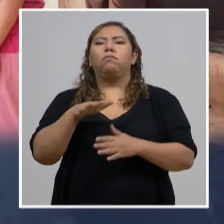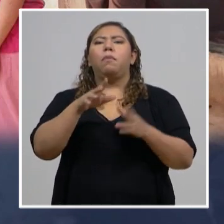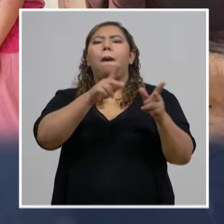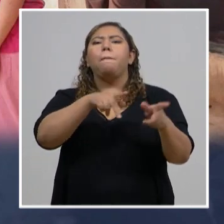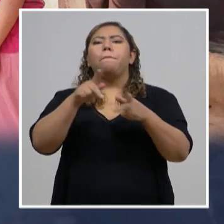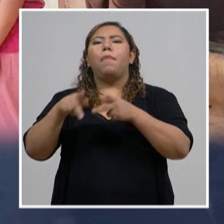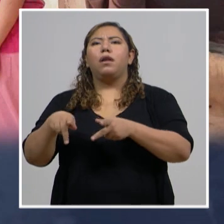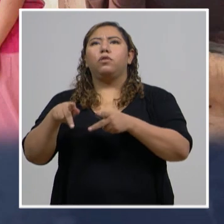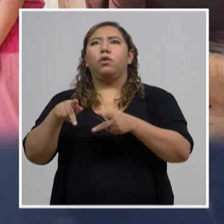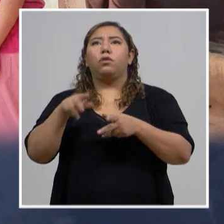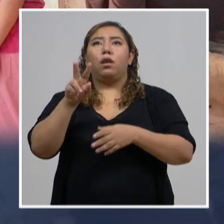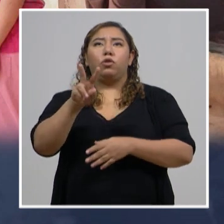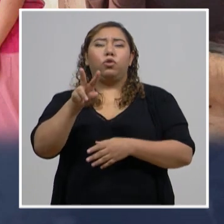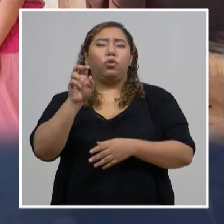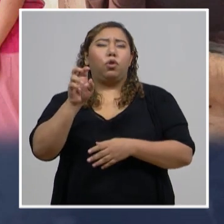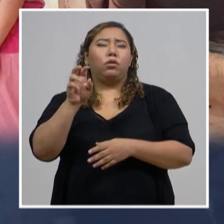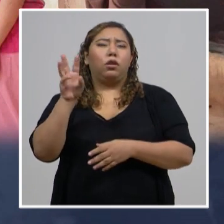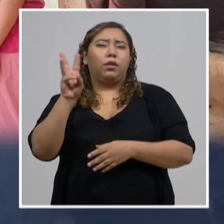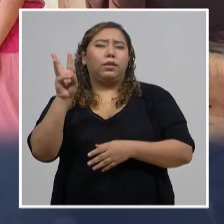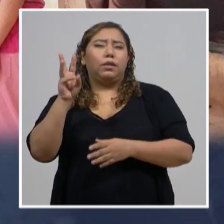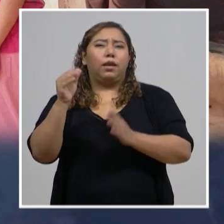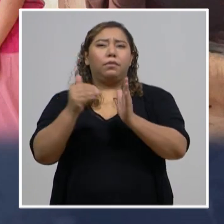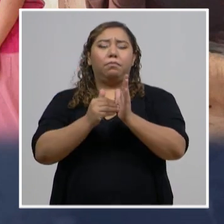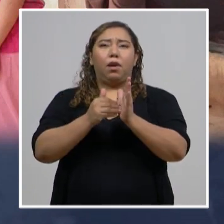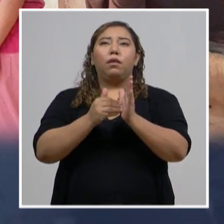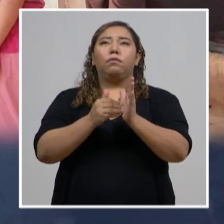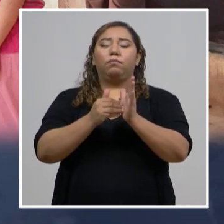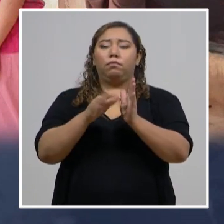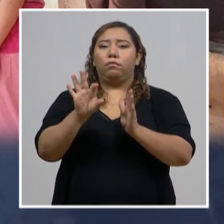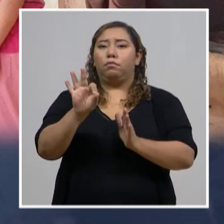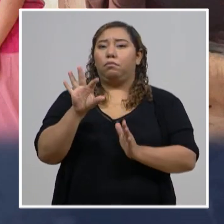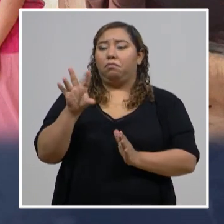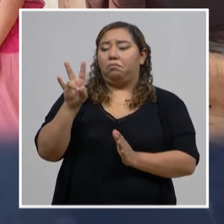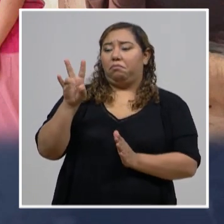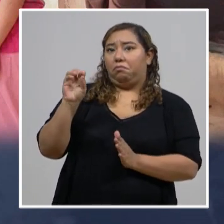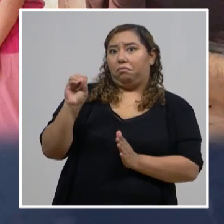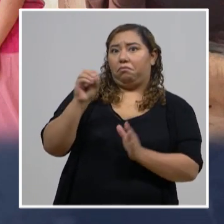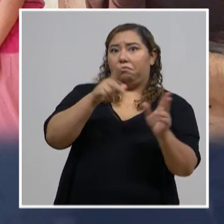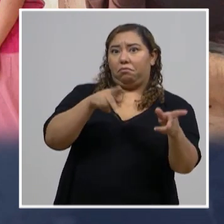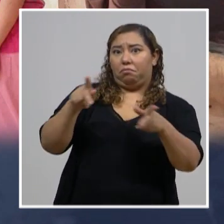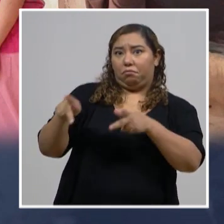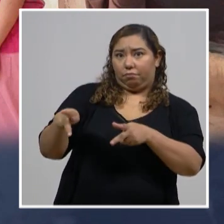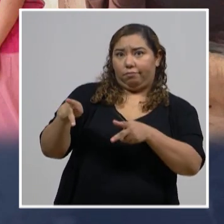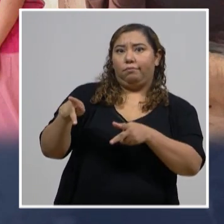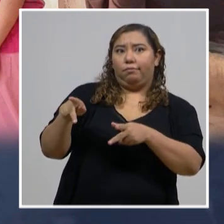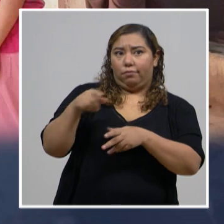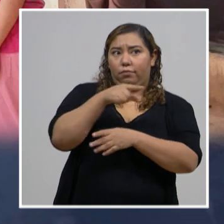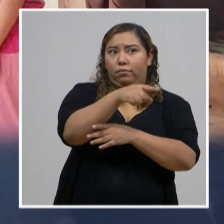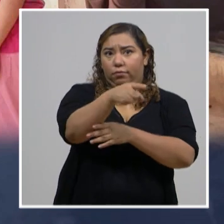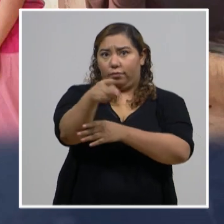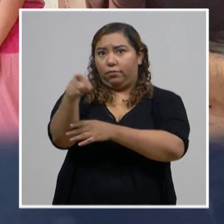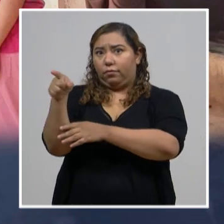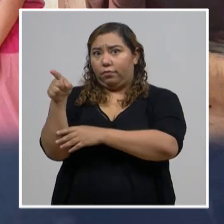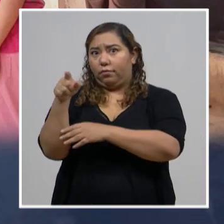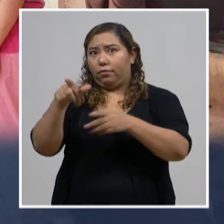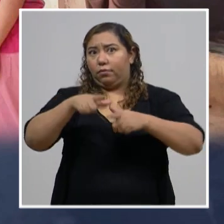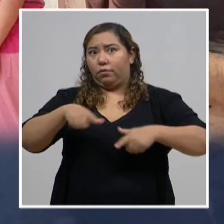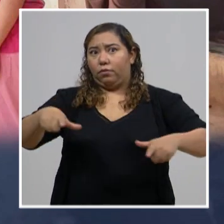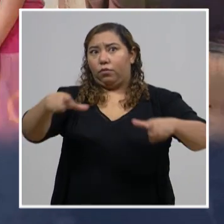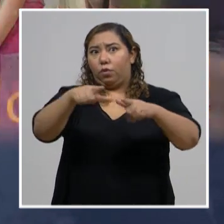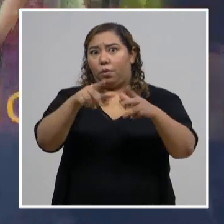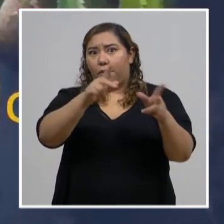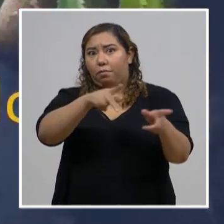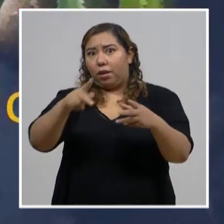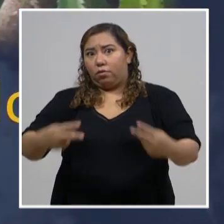casi 207,000 personas, es la cantidad de personas que habitan estos barrios y colonias.